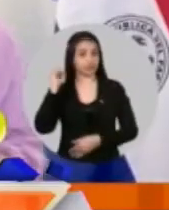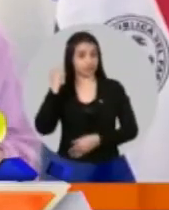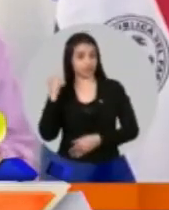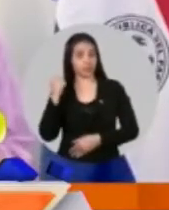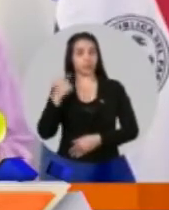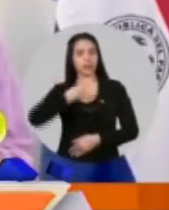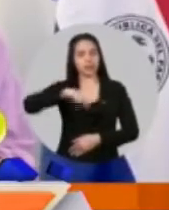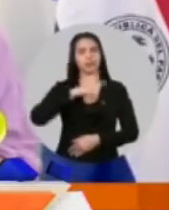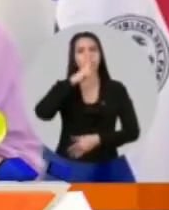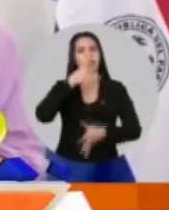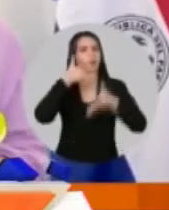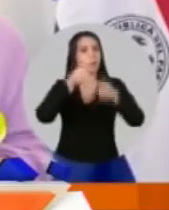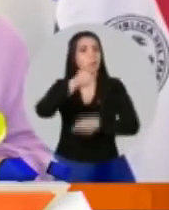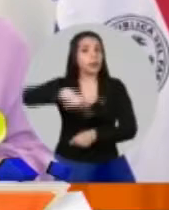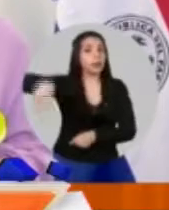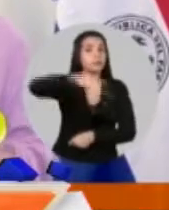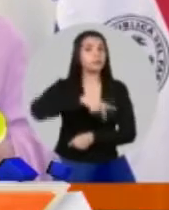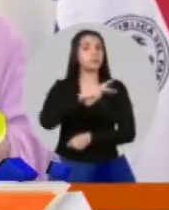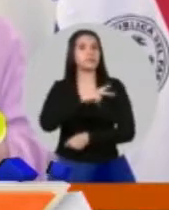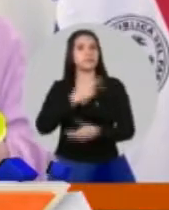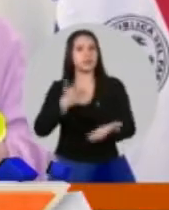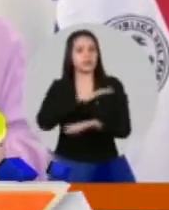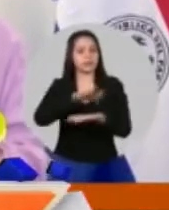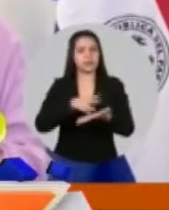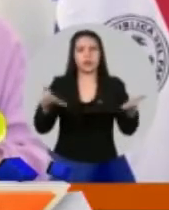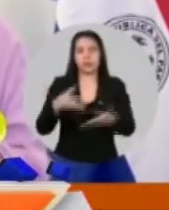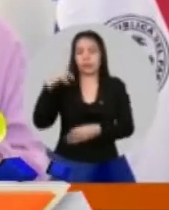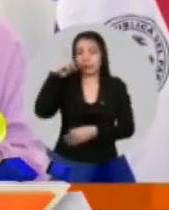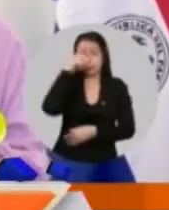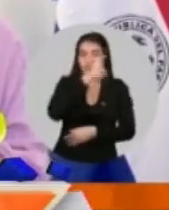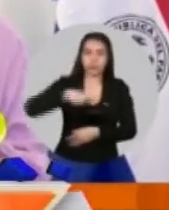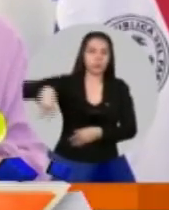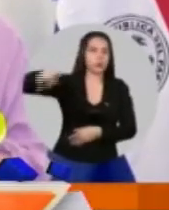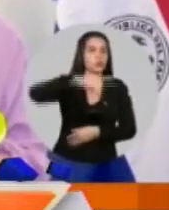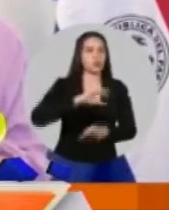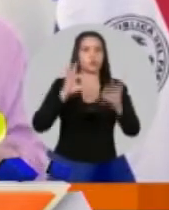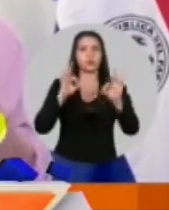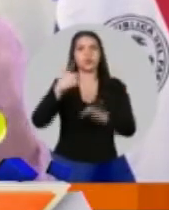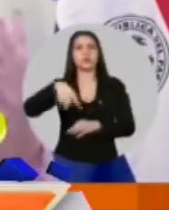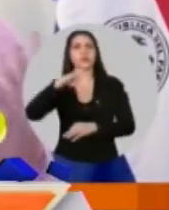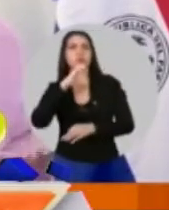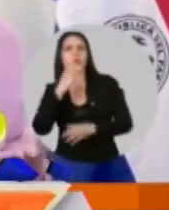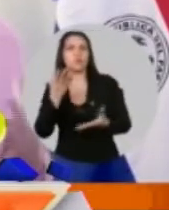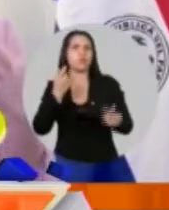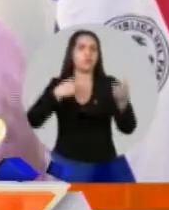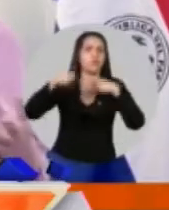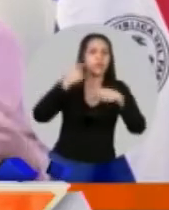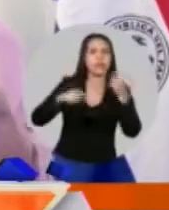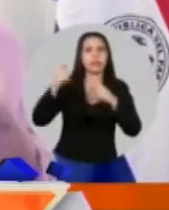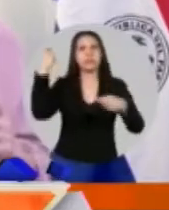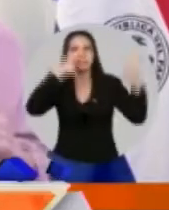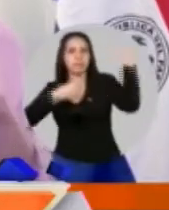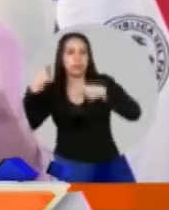chicos. Basta de mentir, estafadores. Arturo, igual puedo decir algo con respecto a eso, porque de verdad, a veces hay mucha gente, y